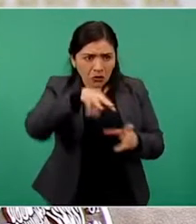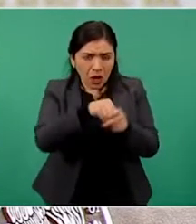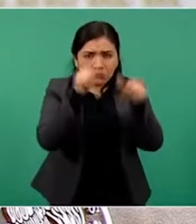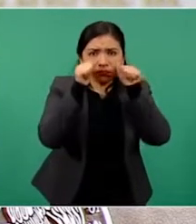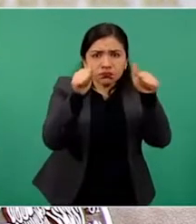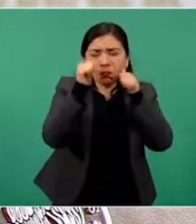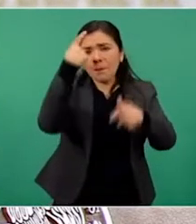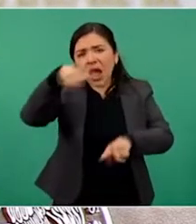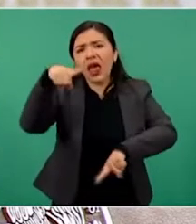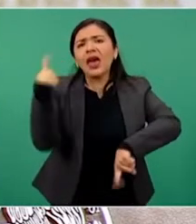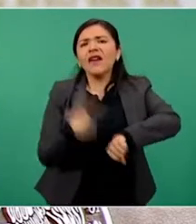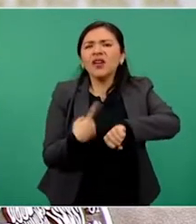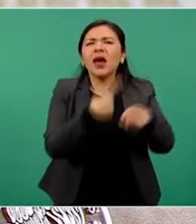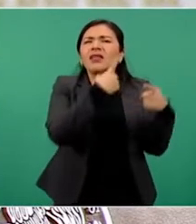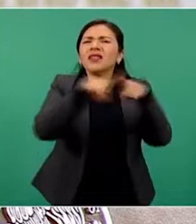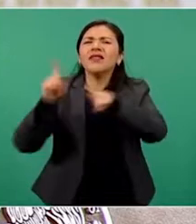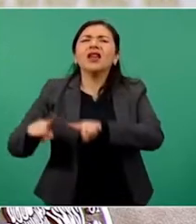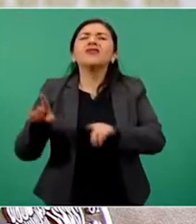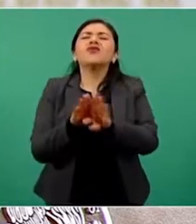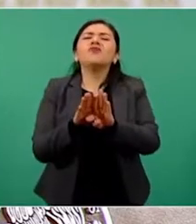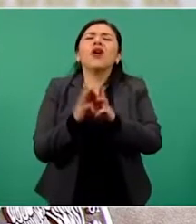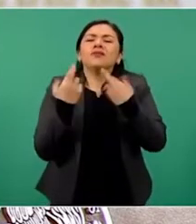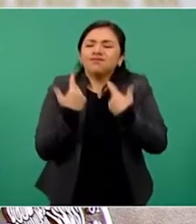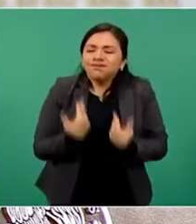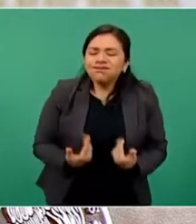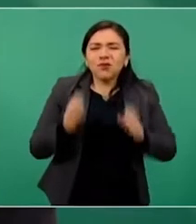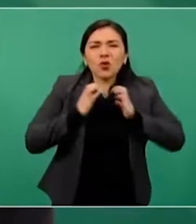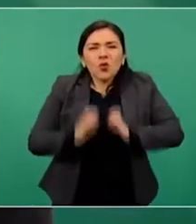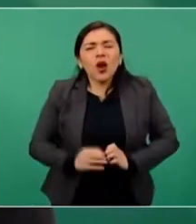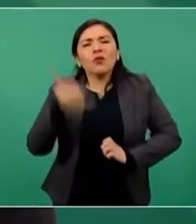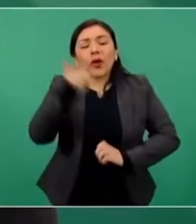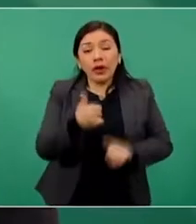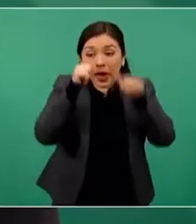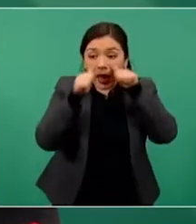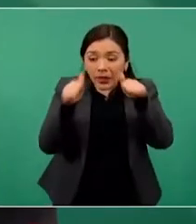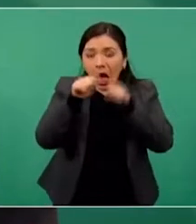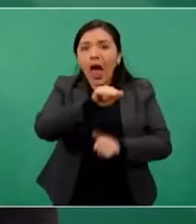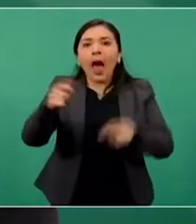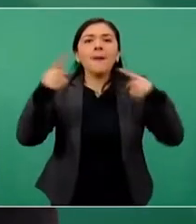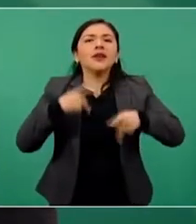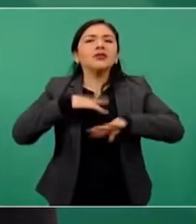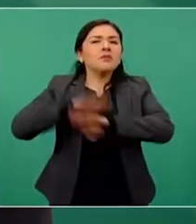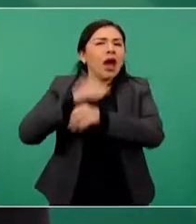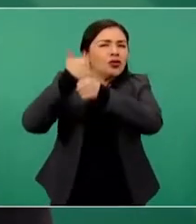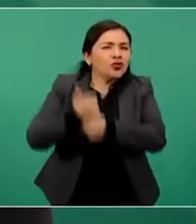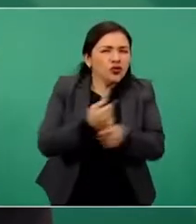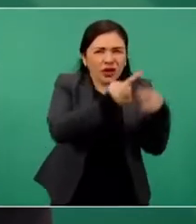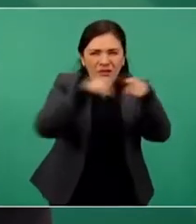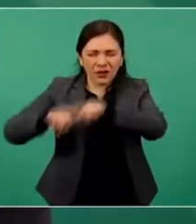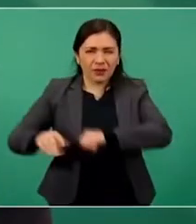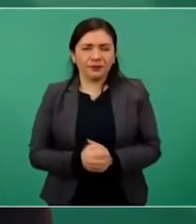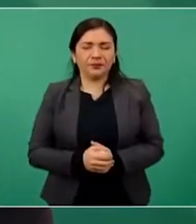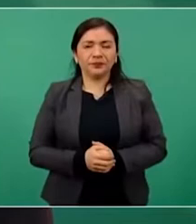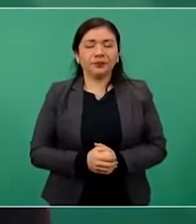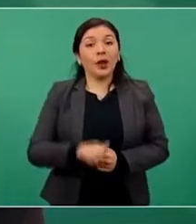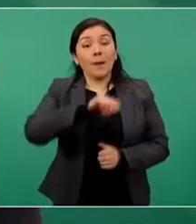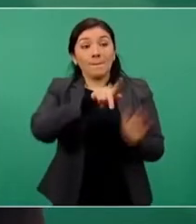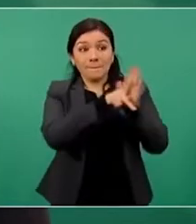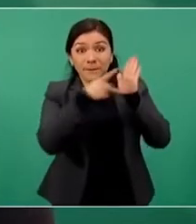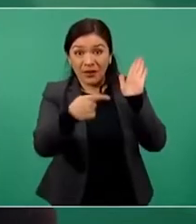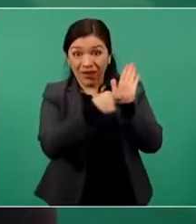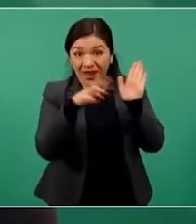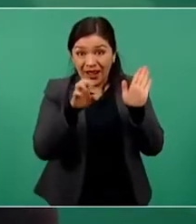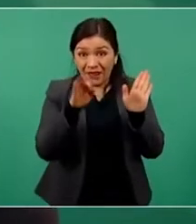otras, a enfermedades crónico-degenerativas y de atención a grupos vulnerables. La nota de reforma se